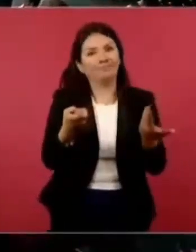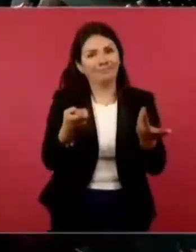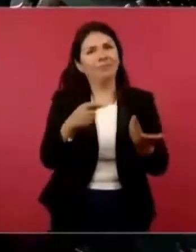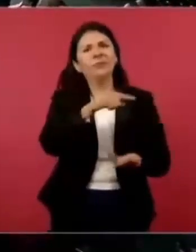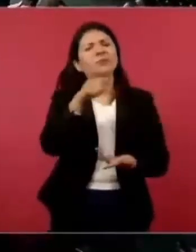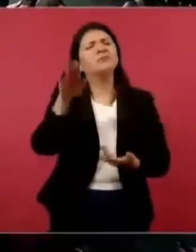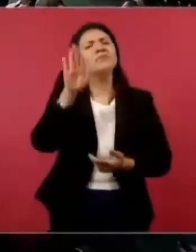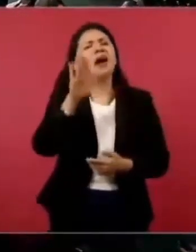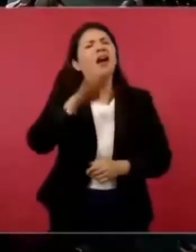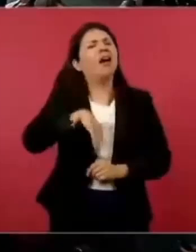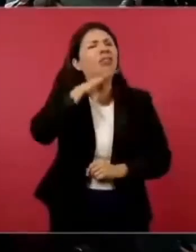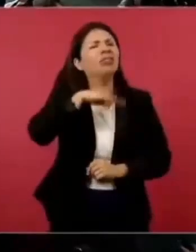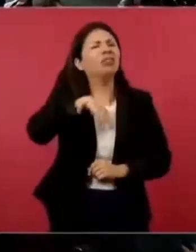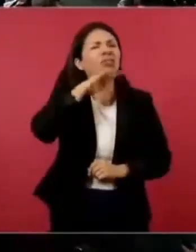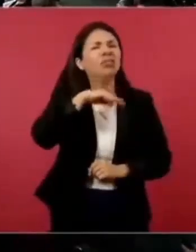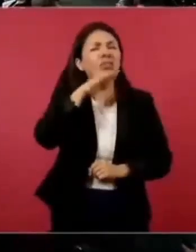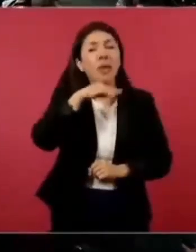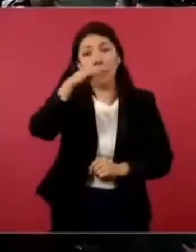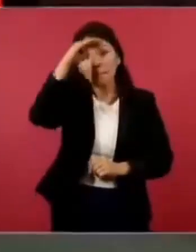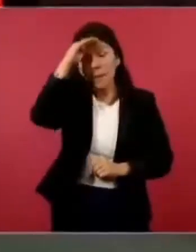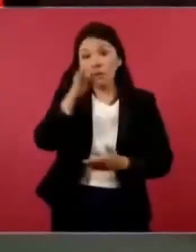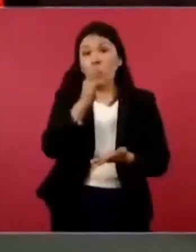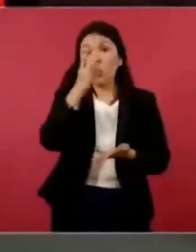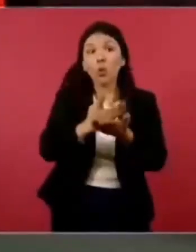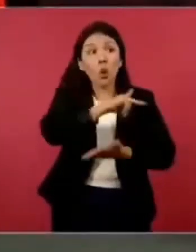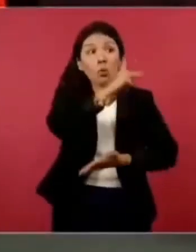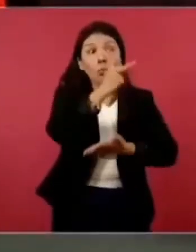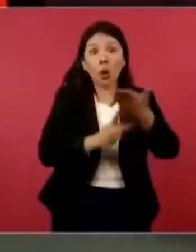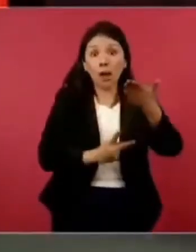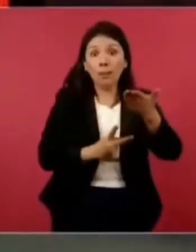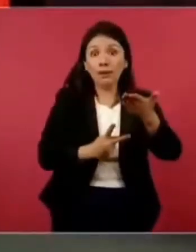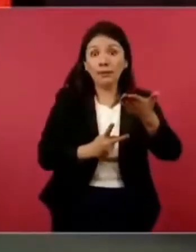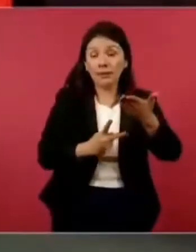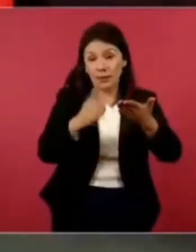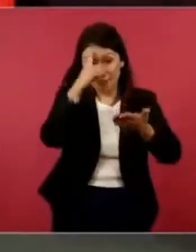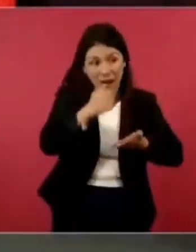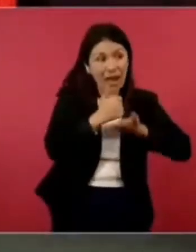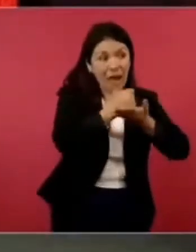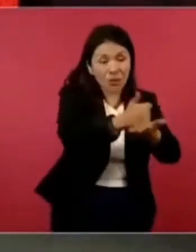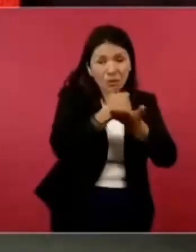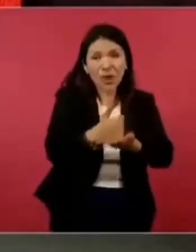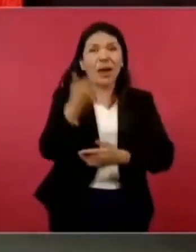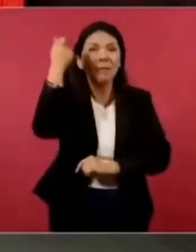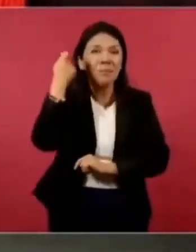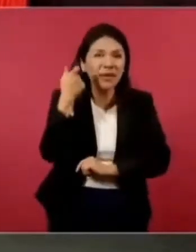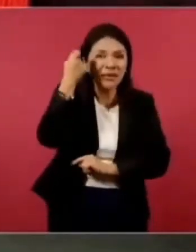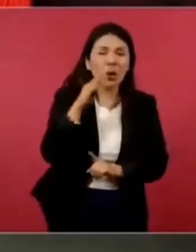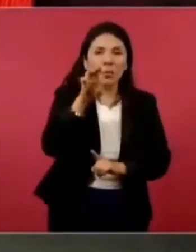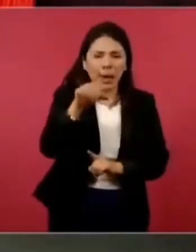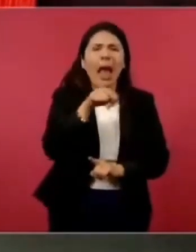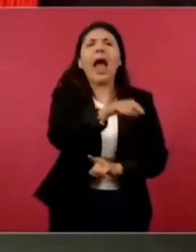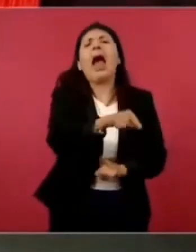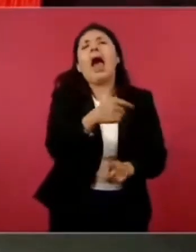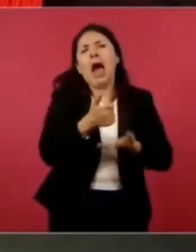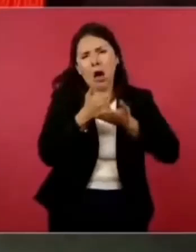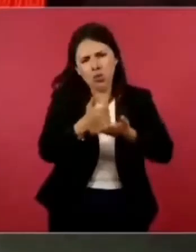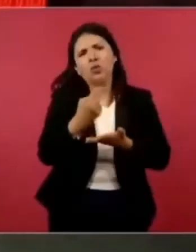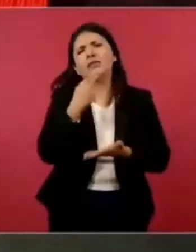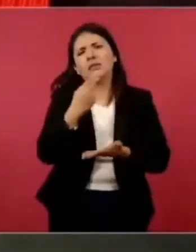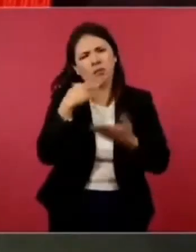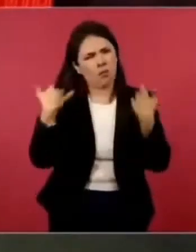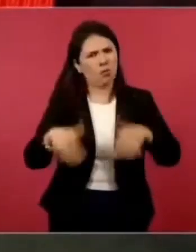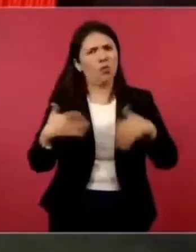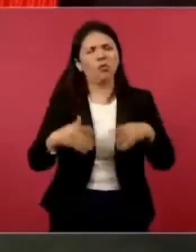No es nada más los programas de bienestar, claro que eso ayudó mucho. ¿Cómo no va a ayudar?